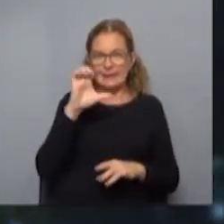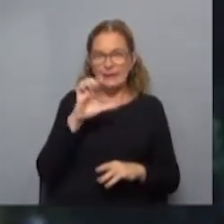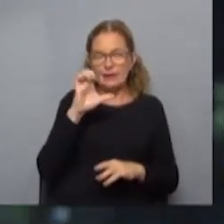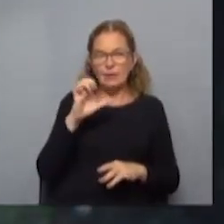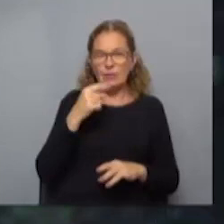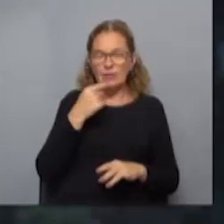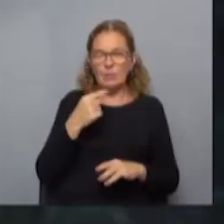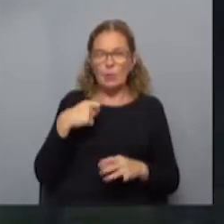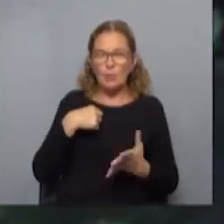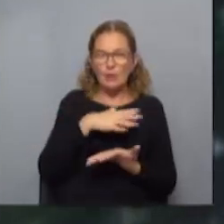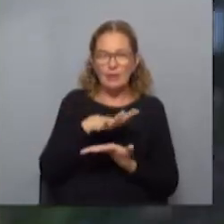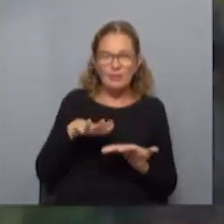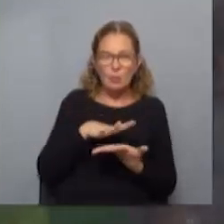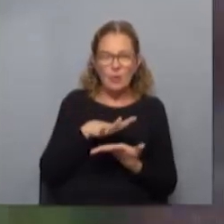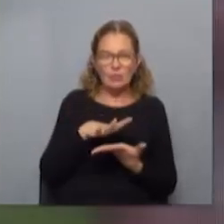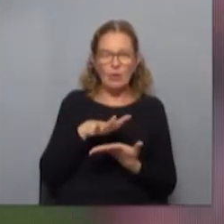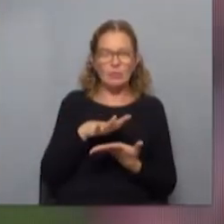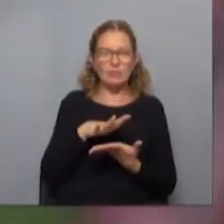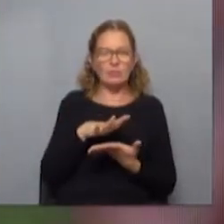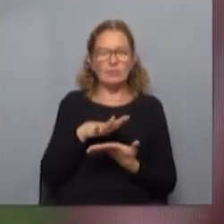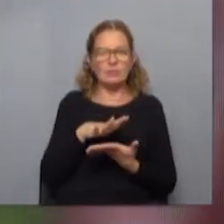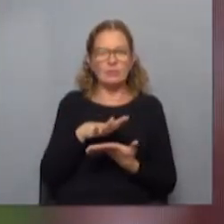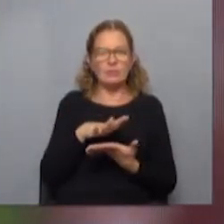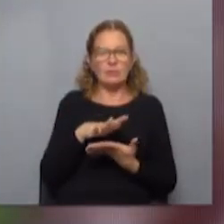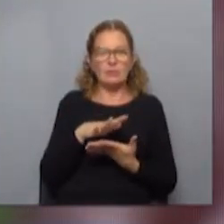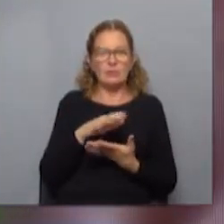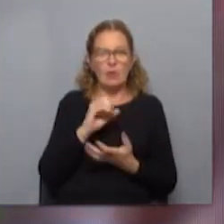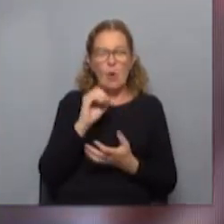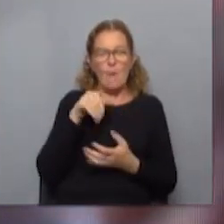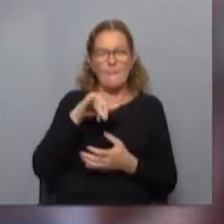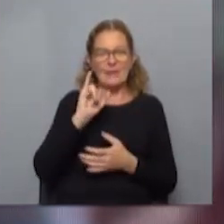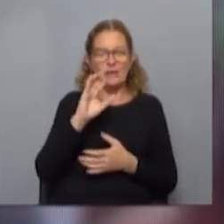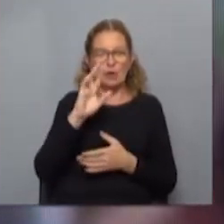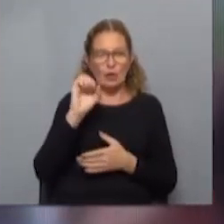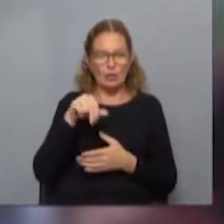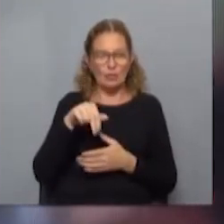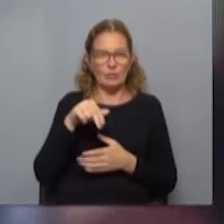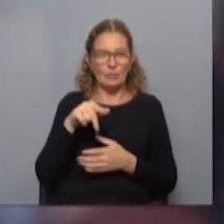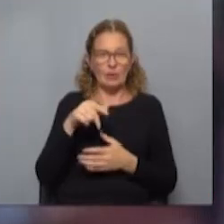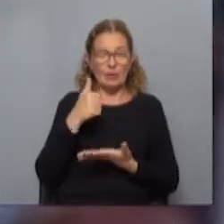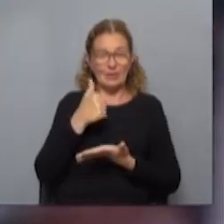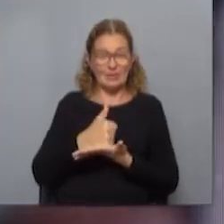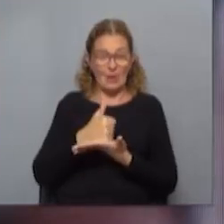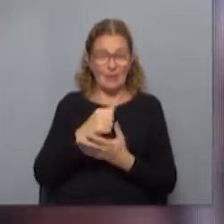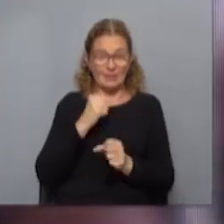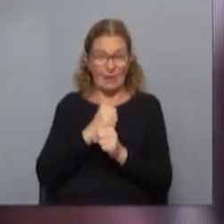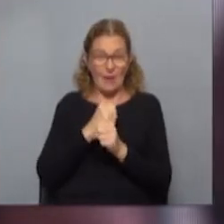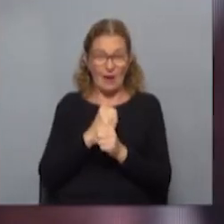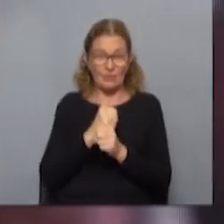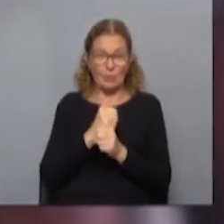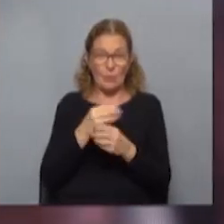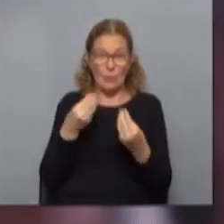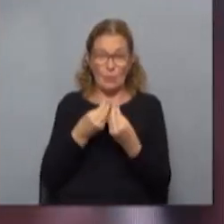acuerdan que tuvimos una situación del Omicron, que sobre todo para los que estaban trabajando creó